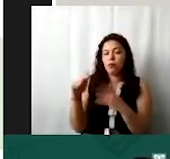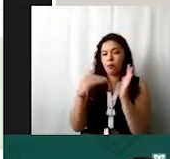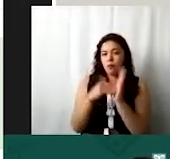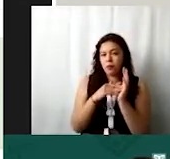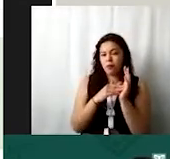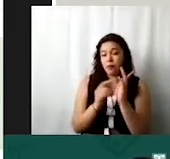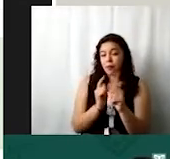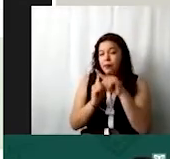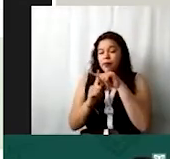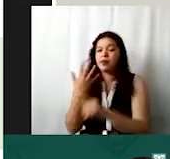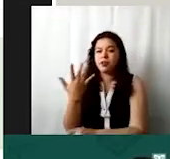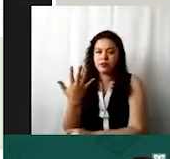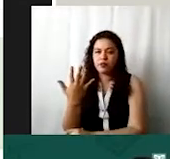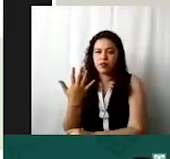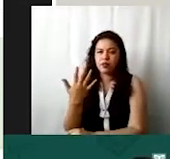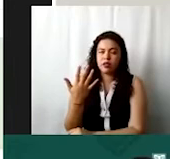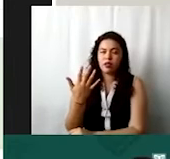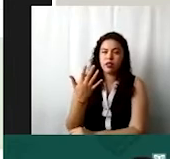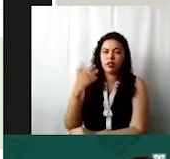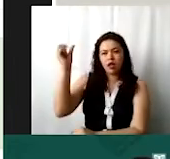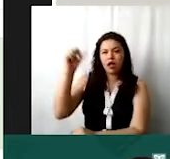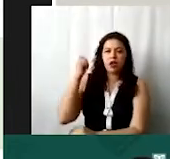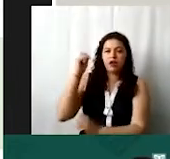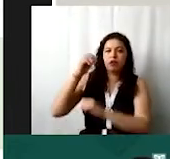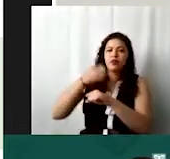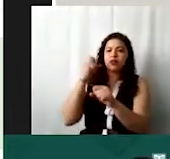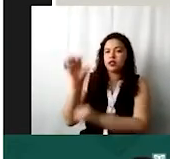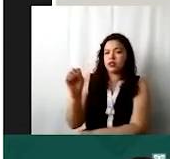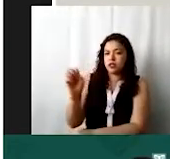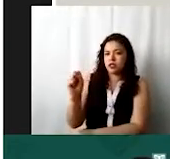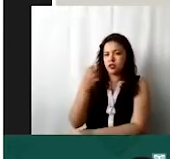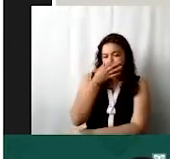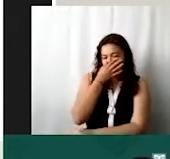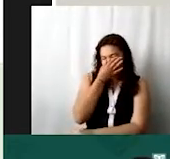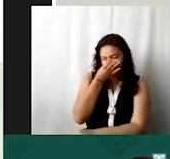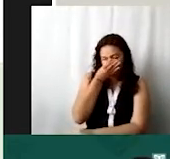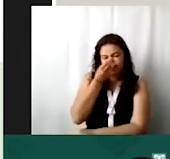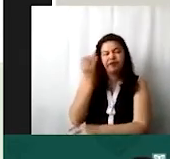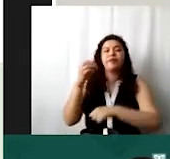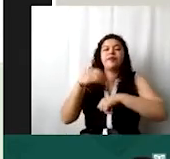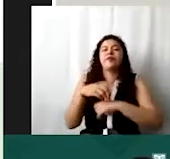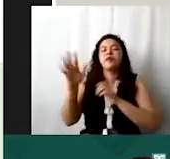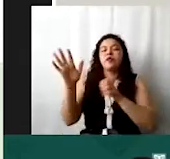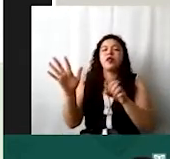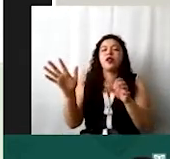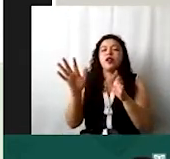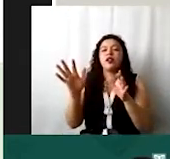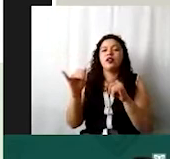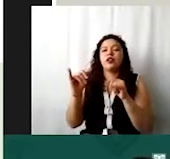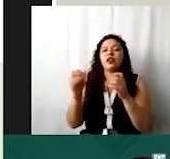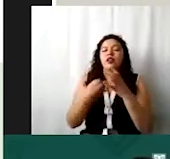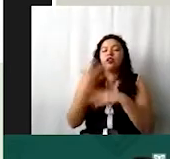Entonces aquí en abril pondrían 60. Y le dan a actualizar. Y entonces aquí ya queda registrado todo el apoyo